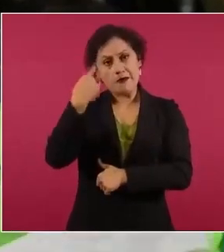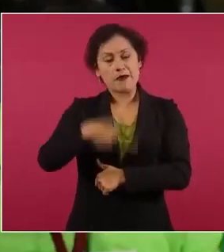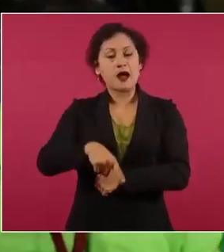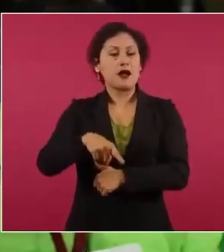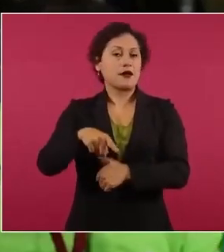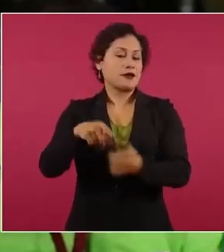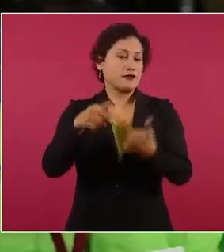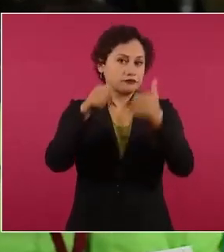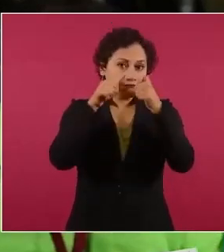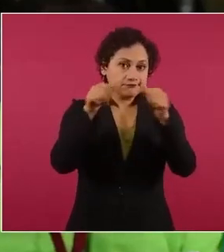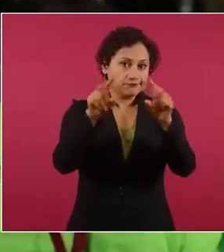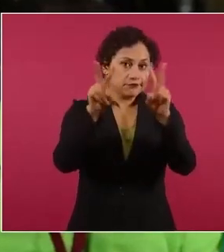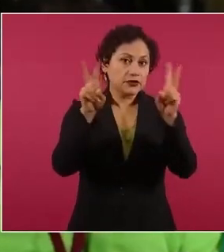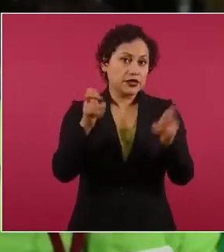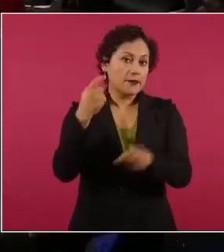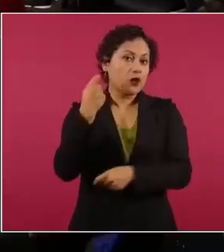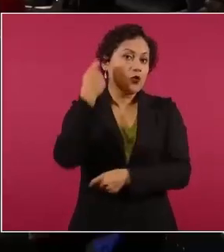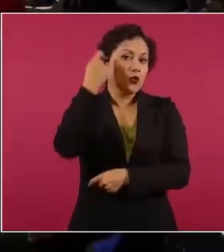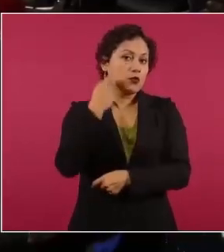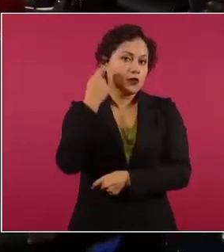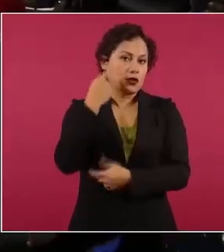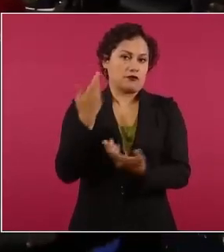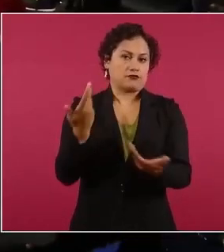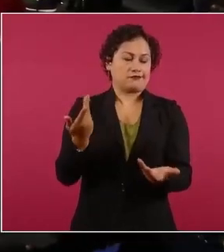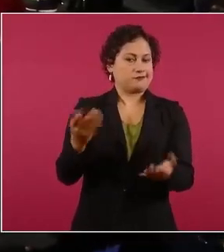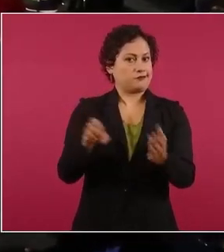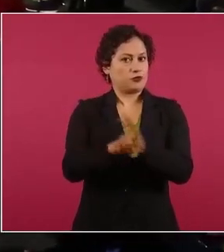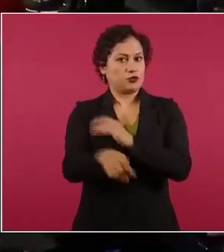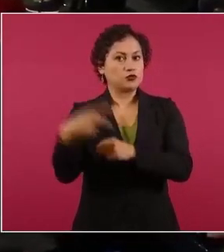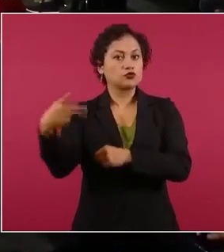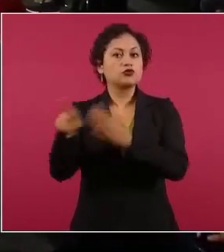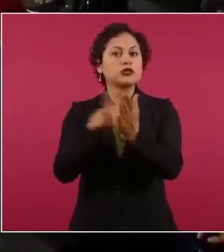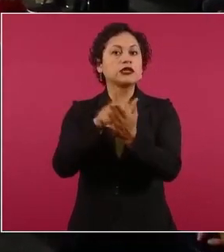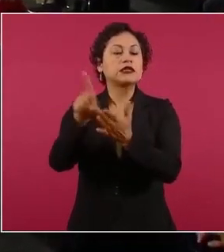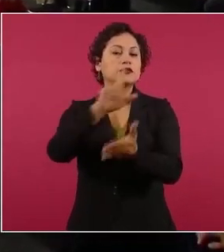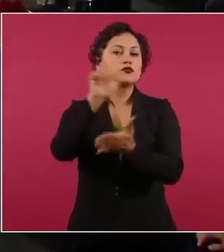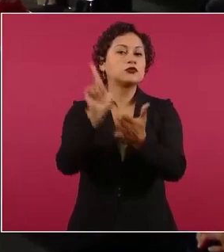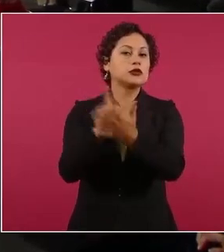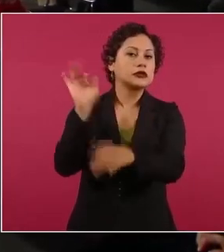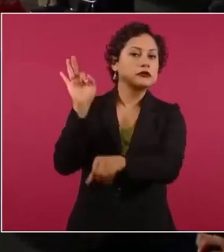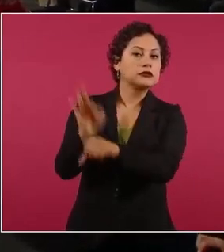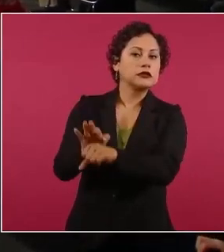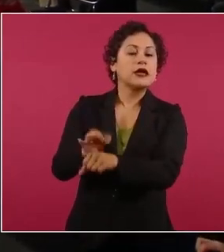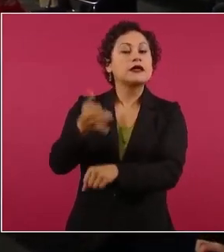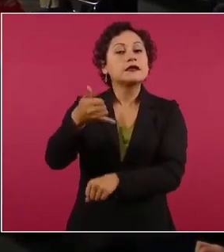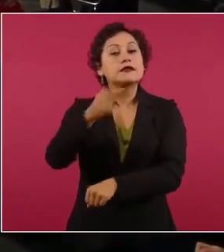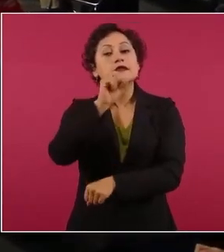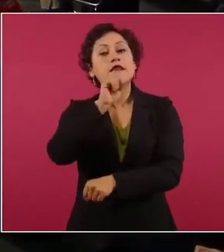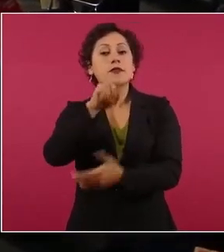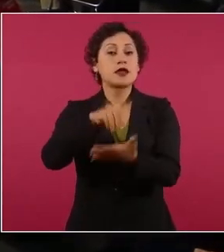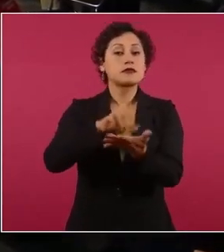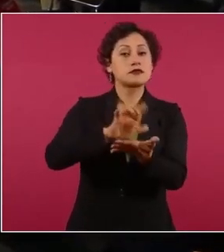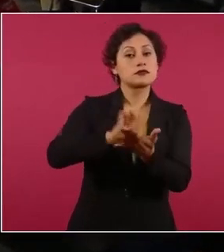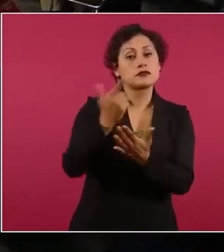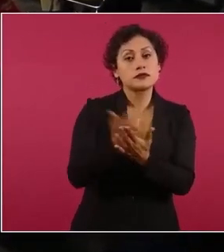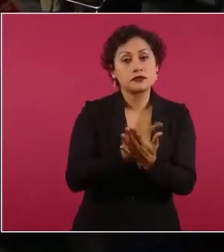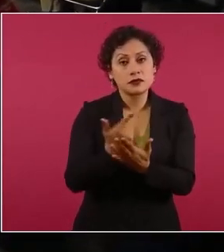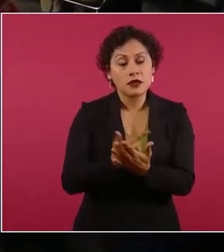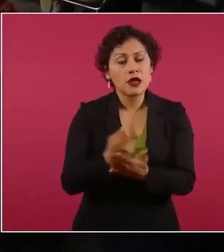el tema de los jubilados por ejemplo sus derechos sino del registro entonces le preguntaría presidente que opina usted